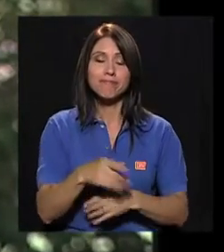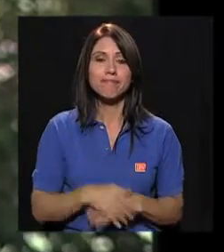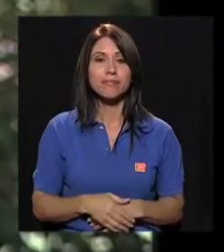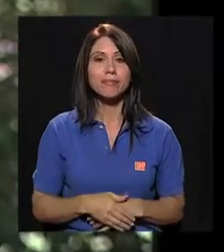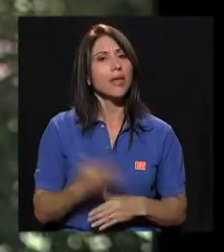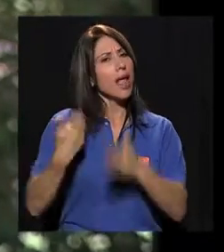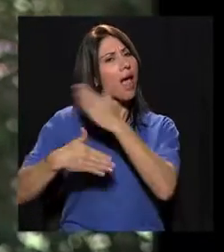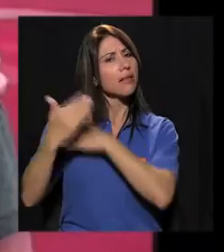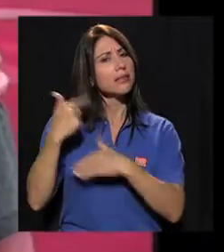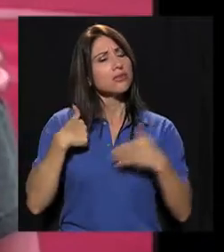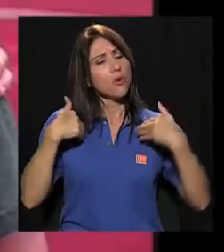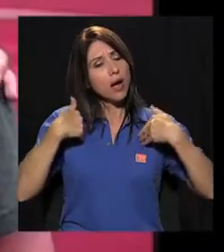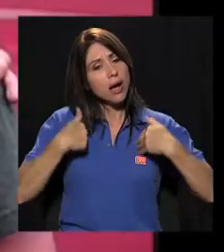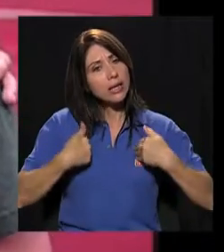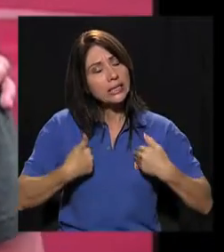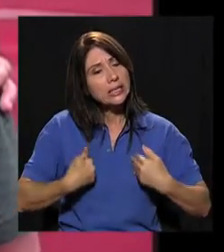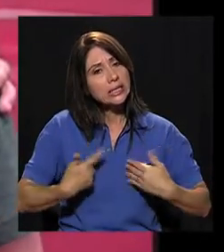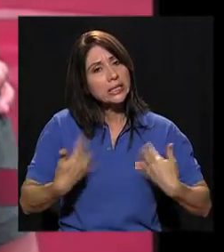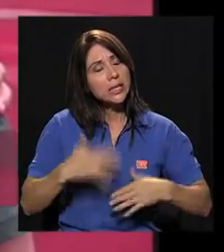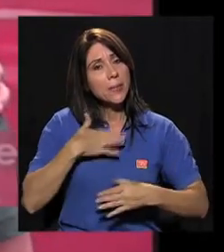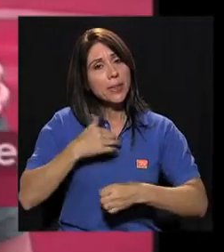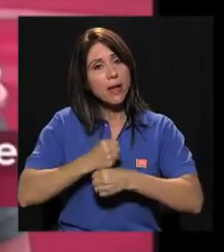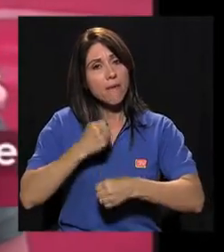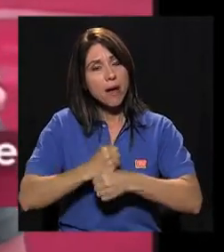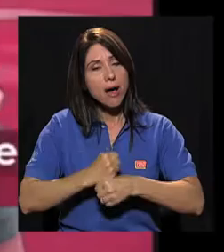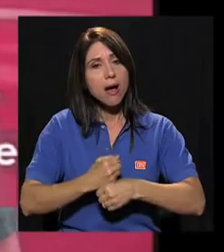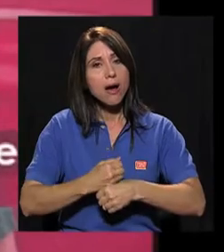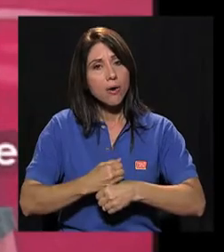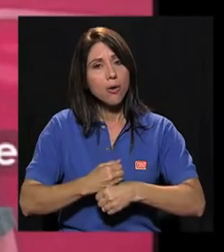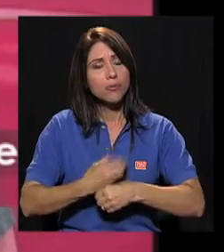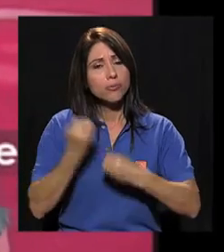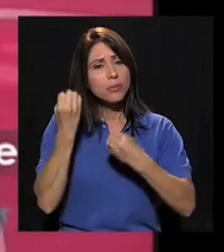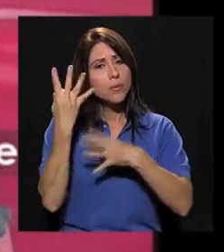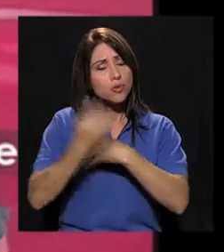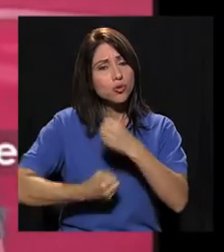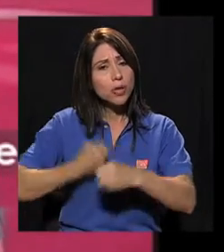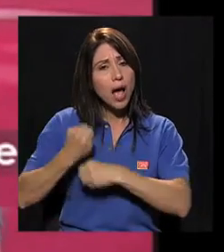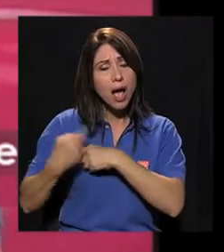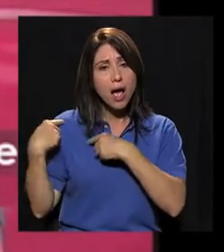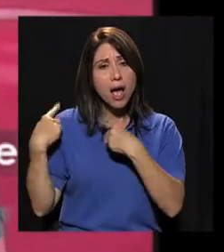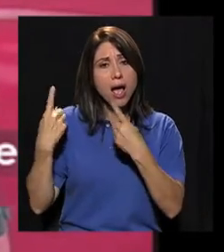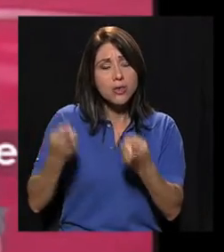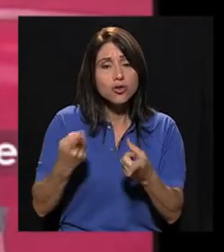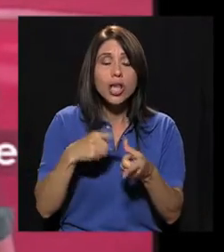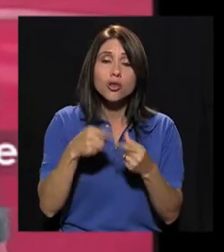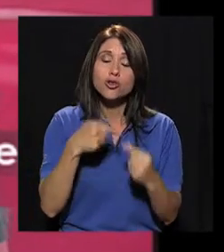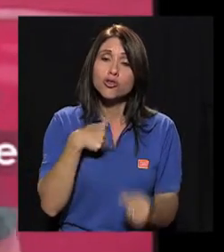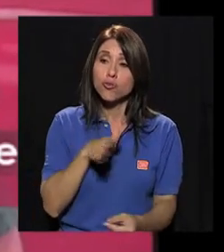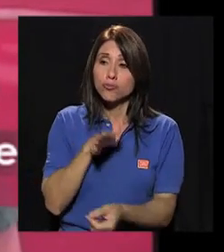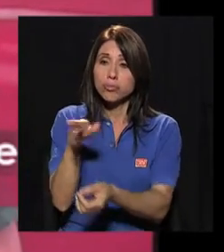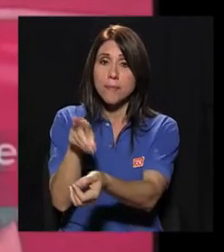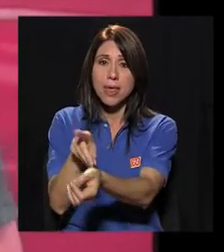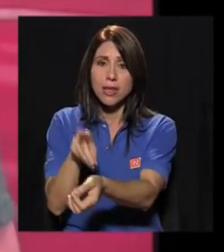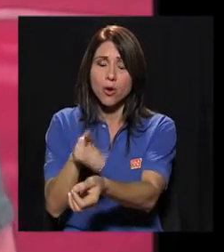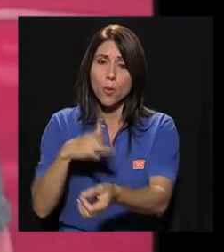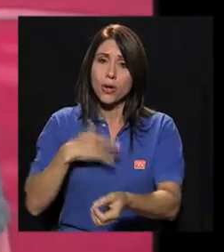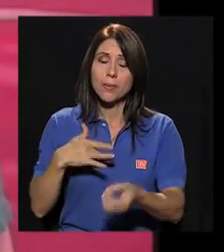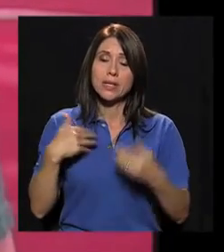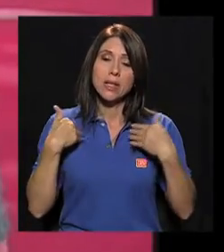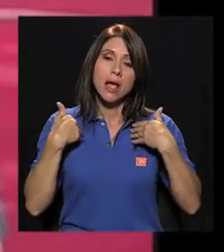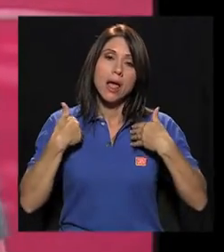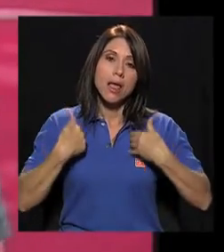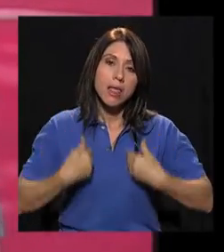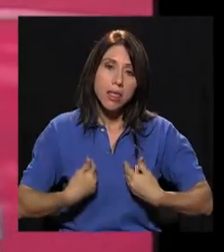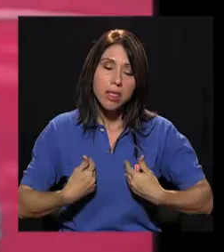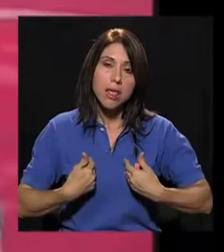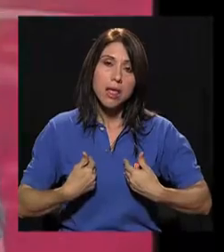sacaron de ese asunto. Bueno, yo estaba muy agotada con mi trabajo de muchos años. Entonces fui al